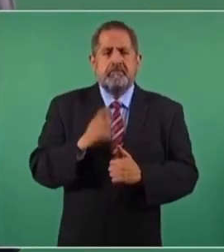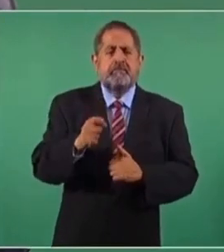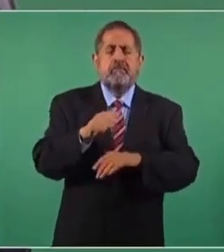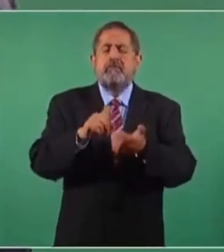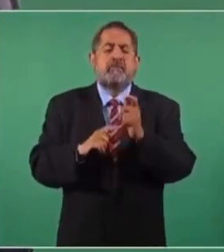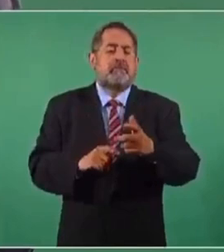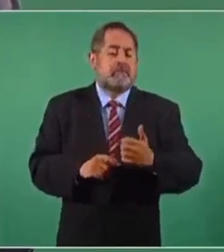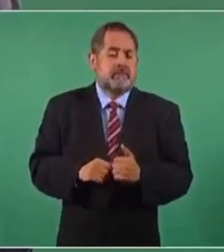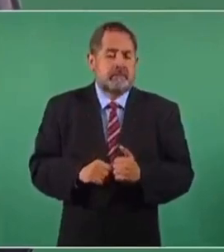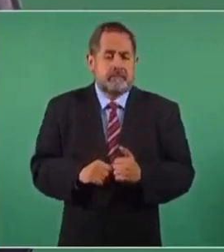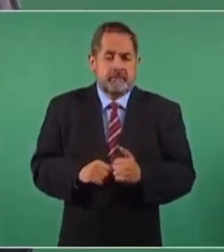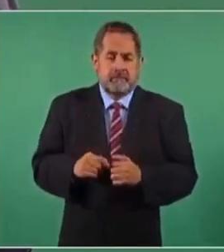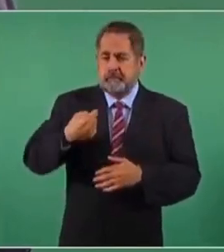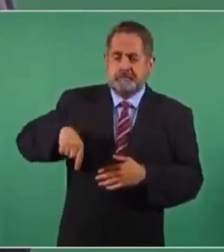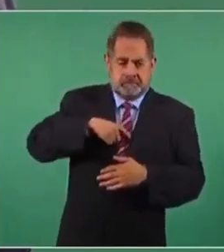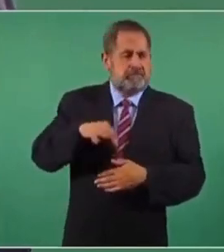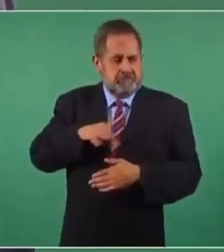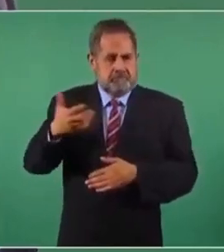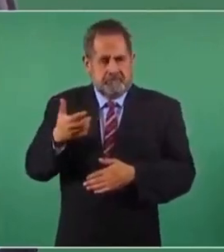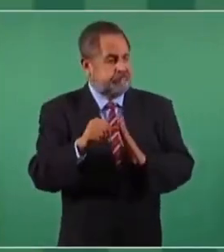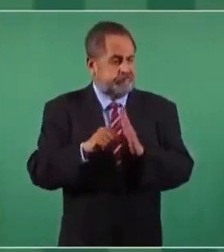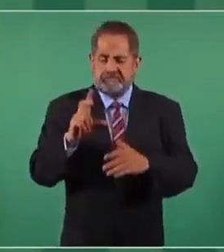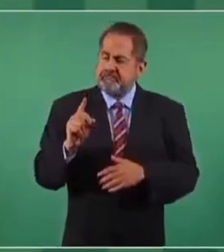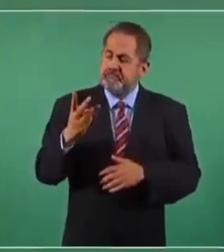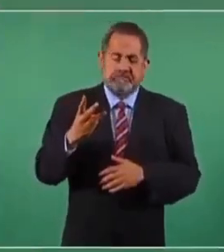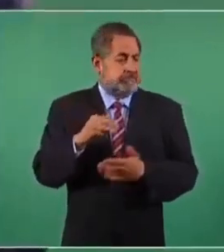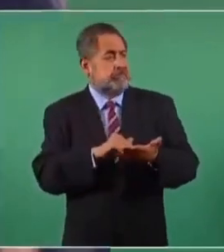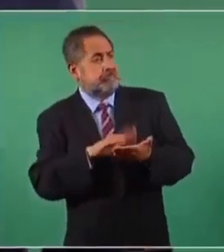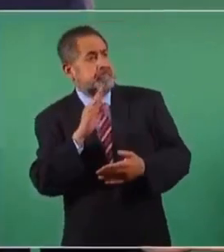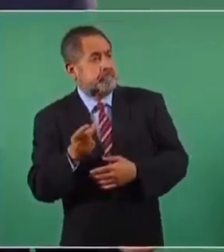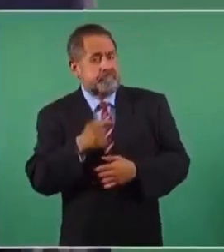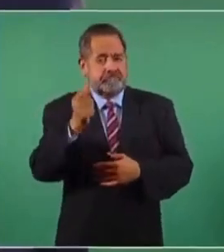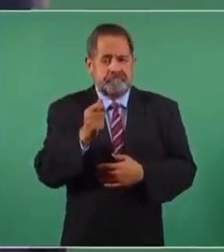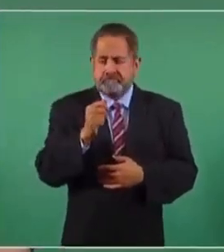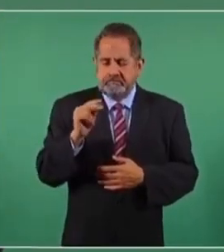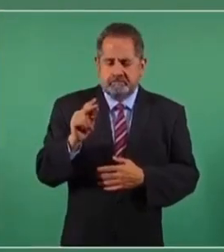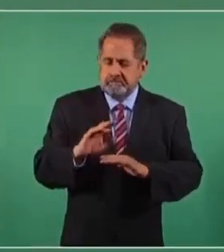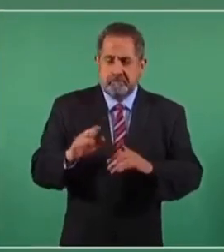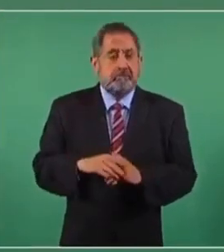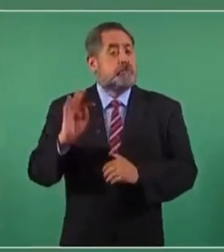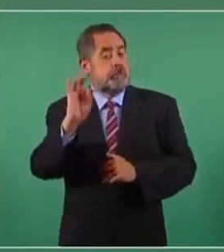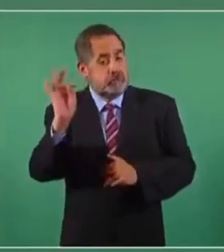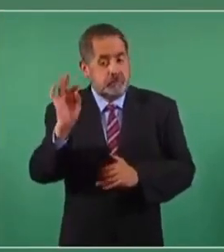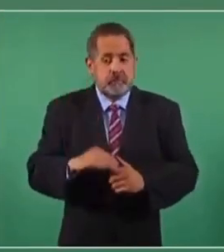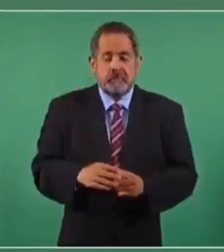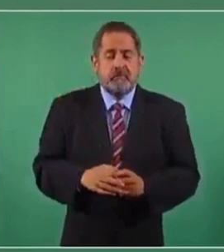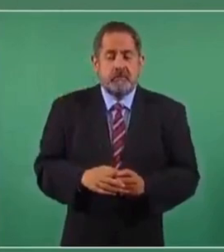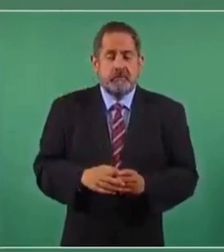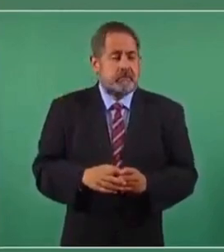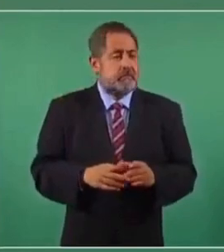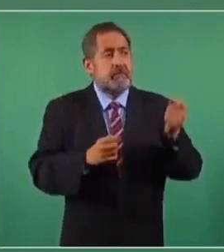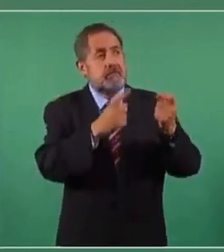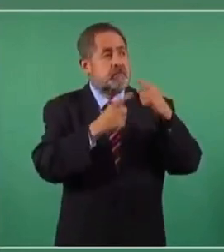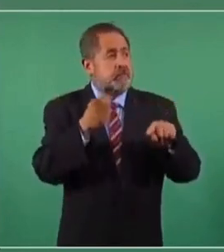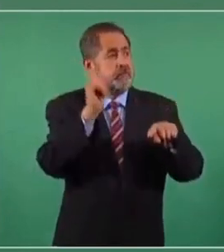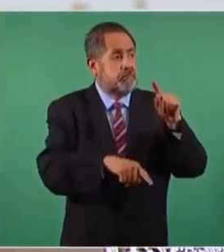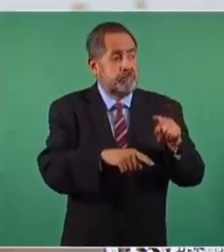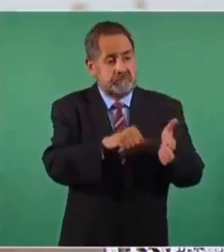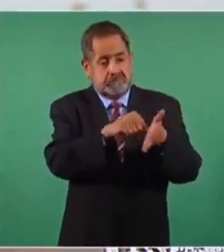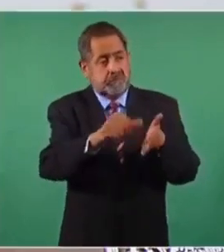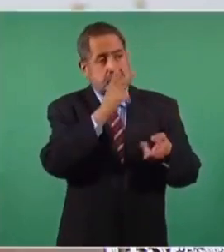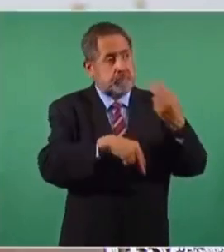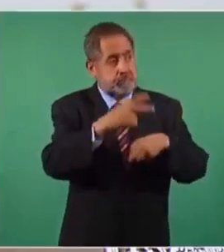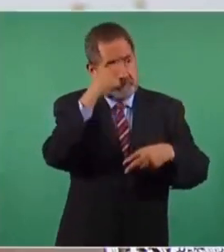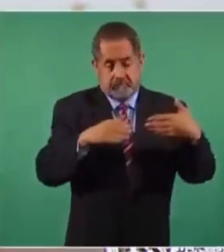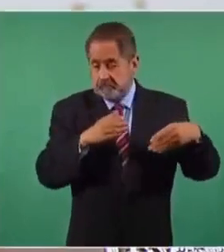por lo que corresponde a nuestras facultades. Y si hay alguien vetado que no pueda venir a